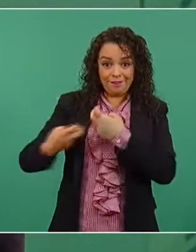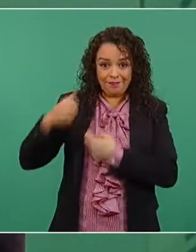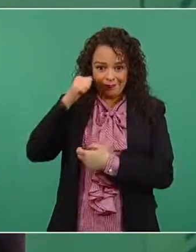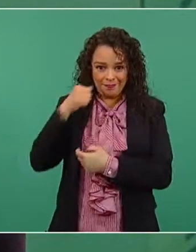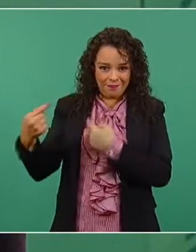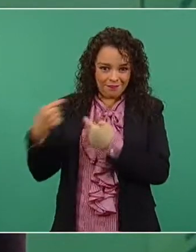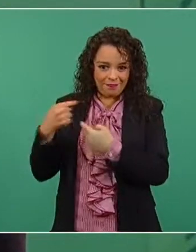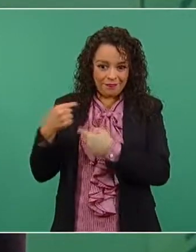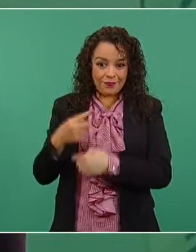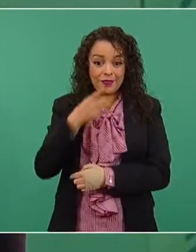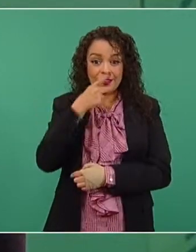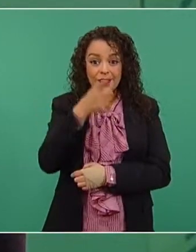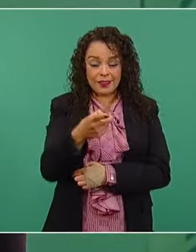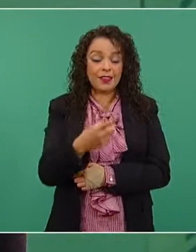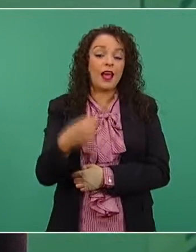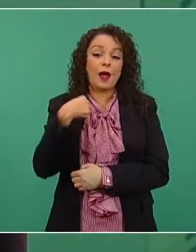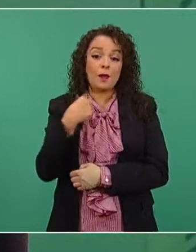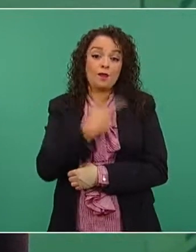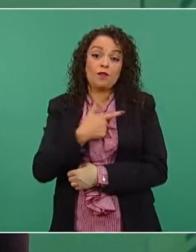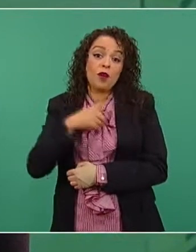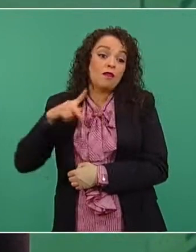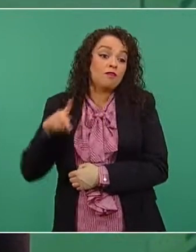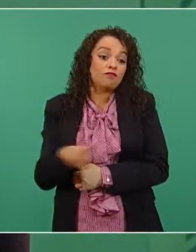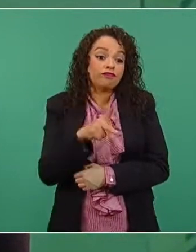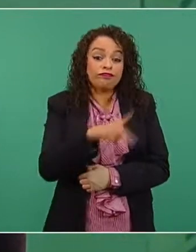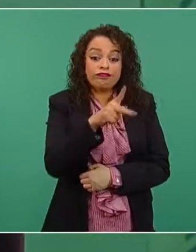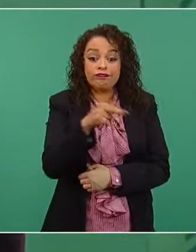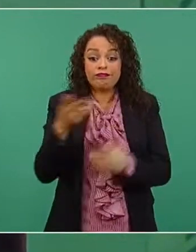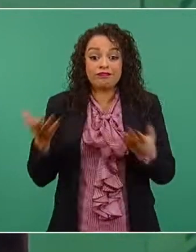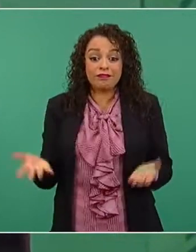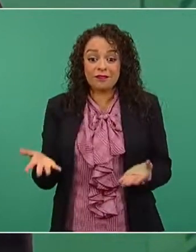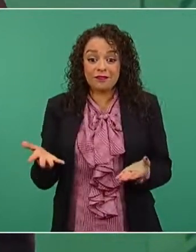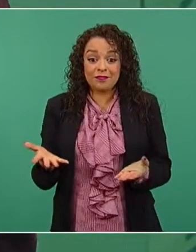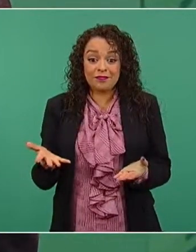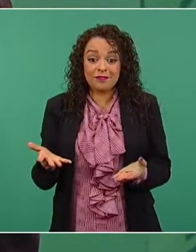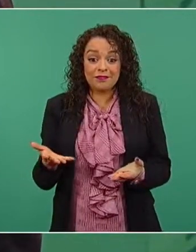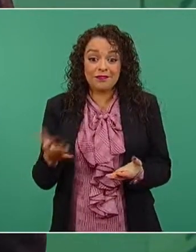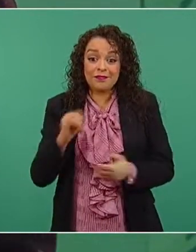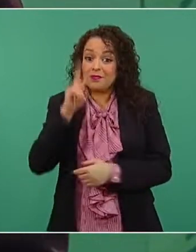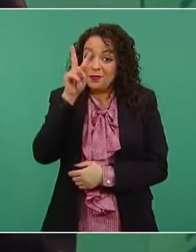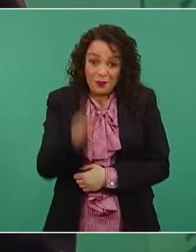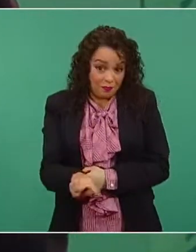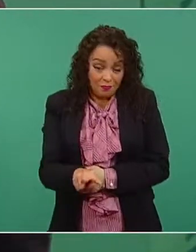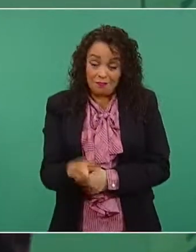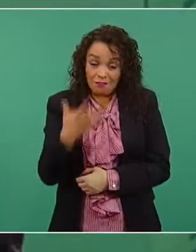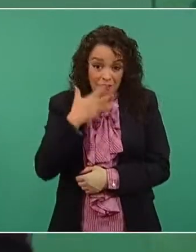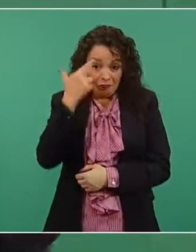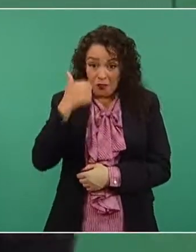soy pueblerino, provinciano. Además, me da un orgullo